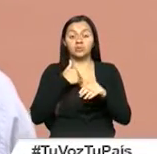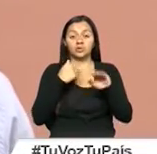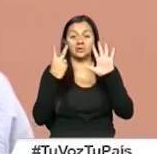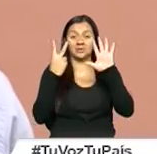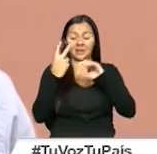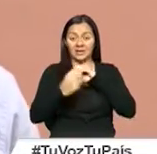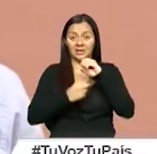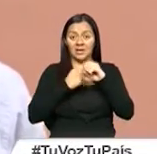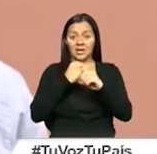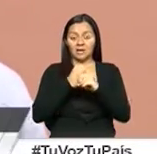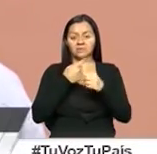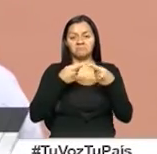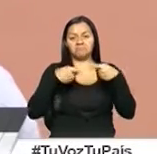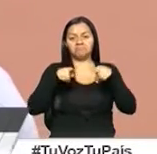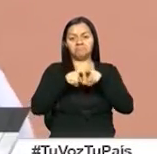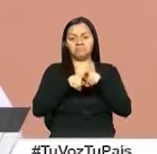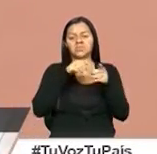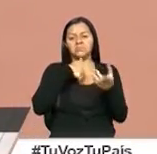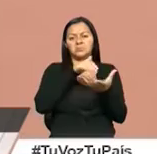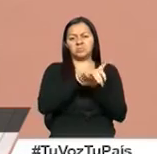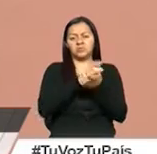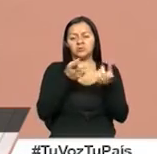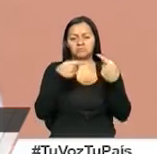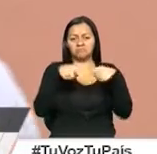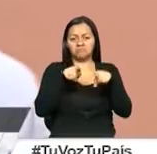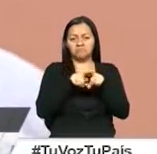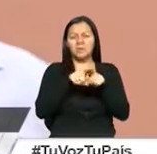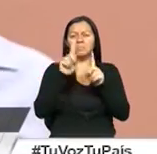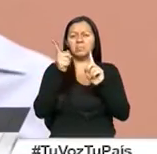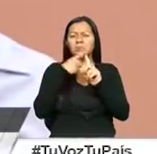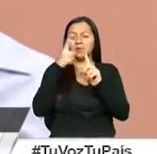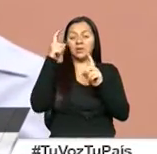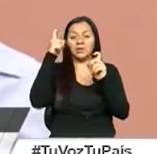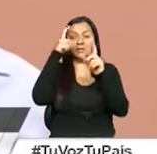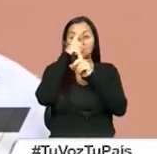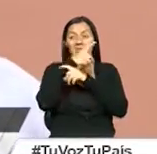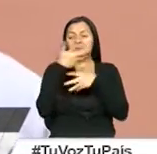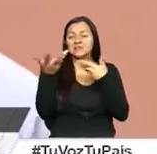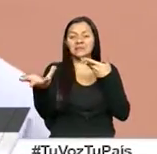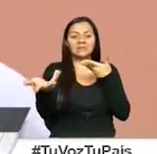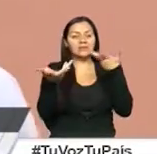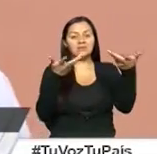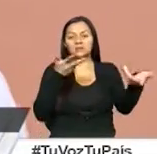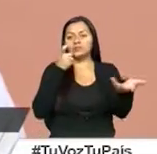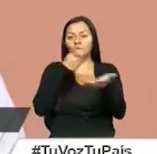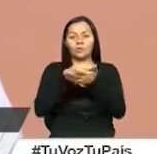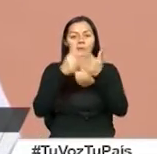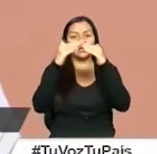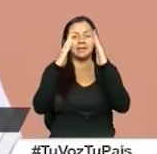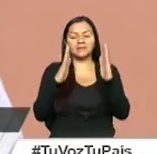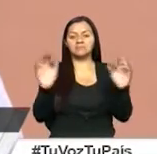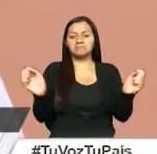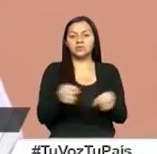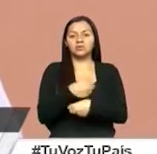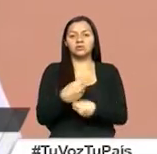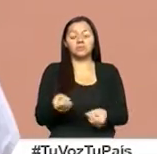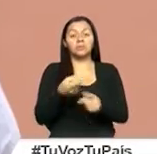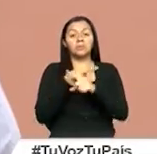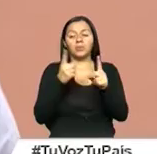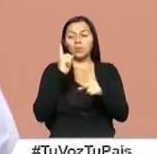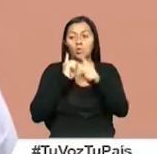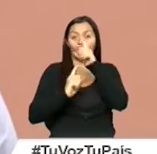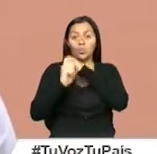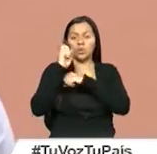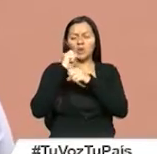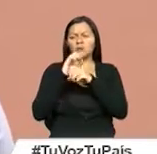tenemos unidos. Al principio se hizo difícil por ciertas cosas, pero ya a partir del año pasado